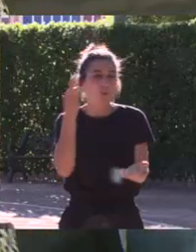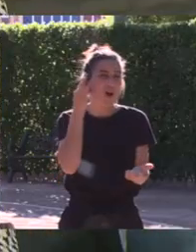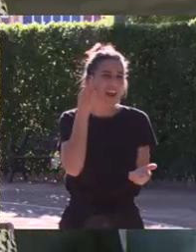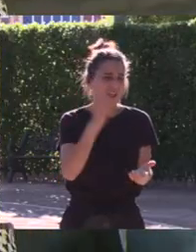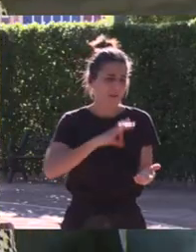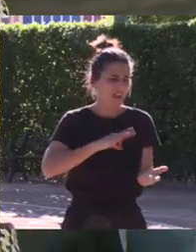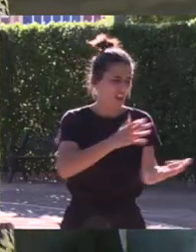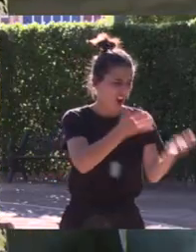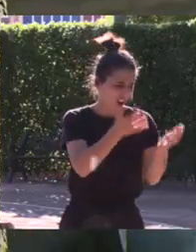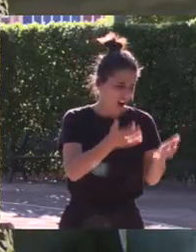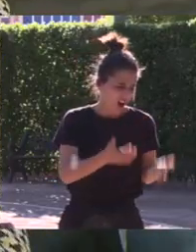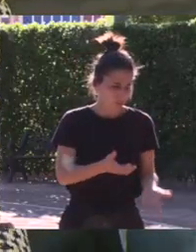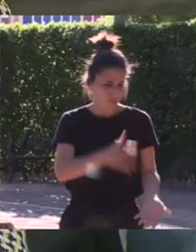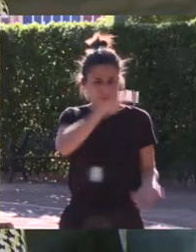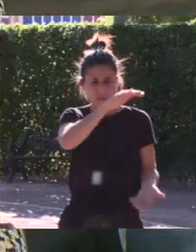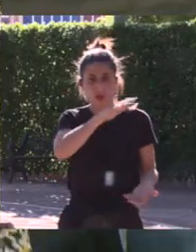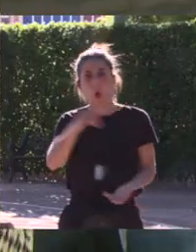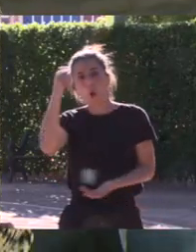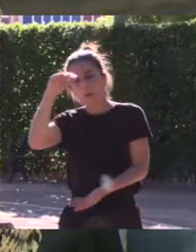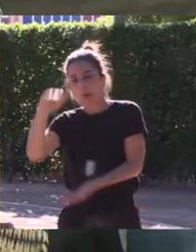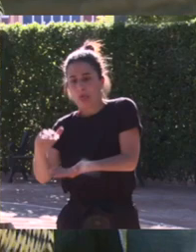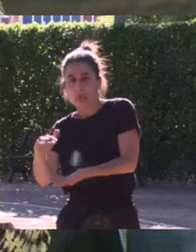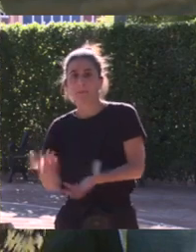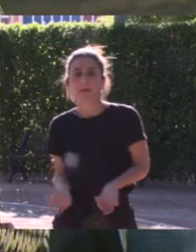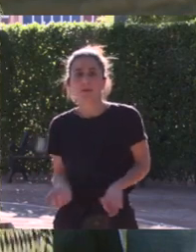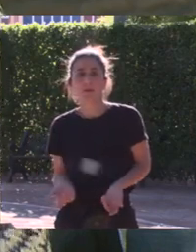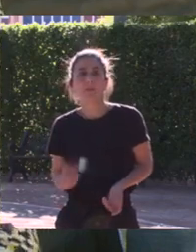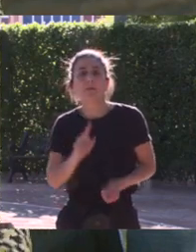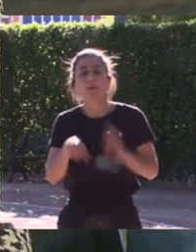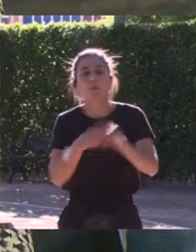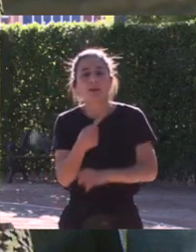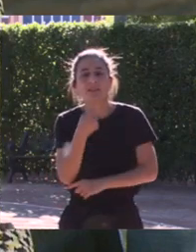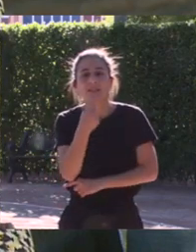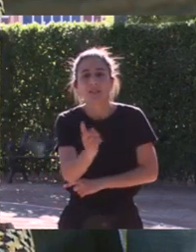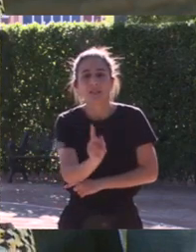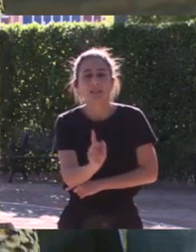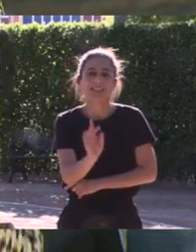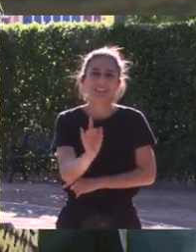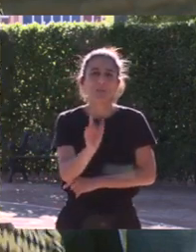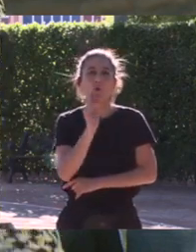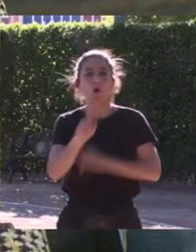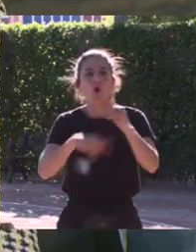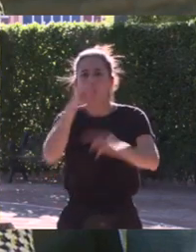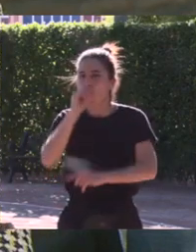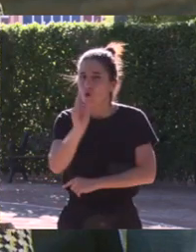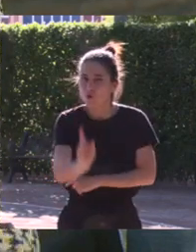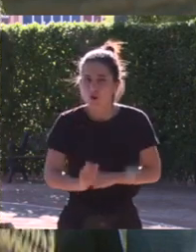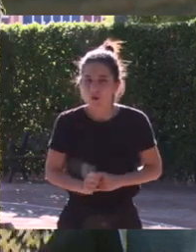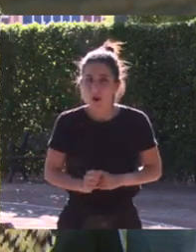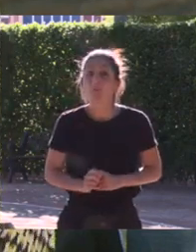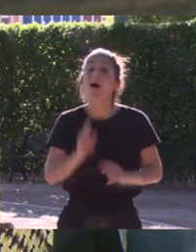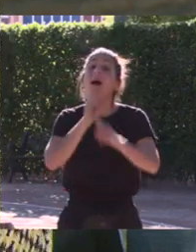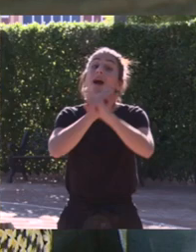es algo que bueno en los juegos se recalca se dice pero yo creo que no se recuerda y lo tenemos que recordar